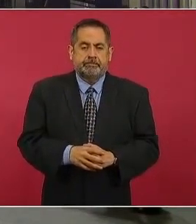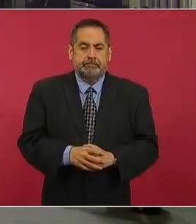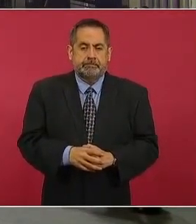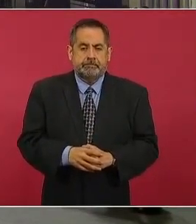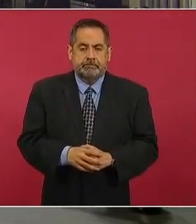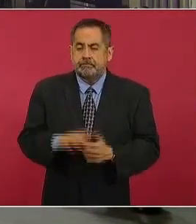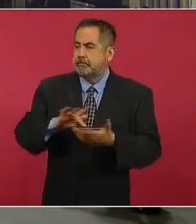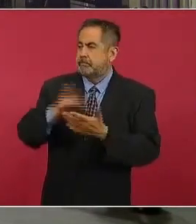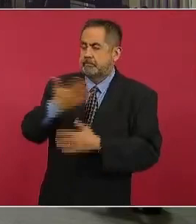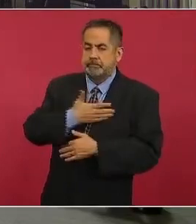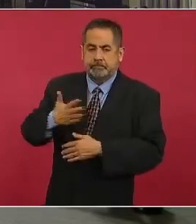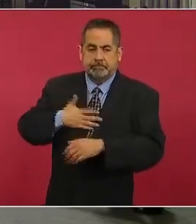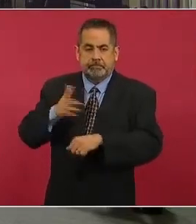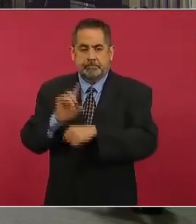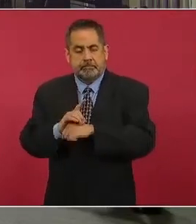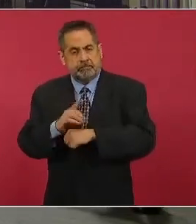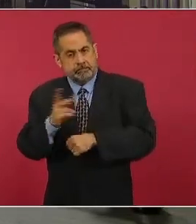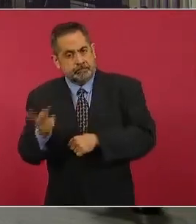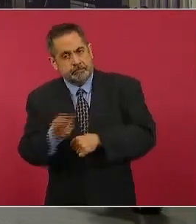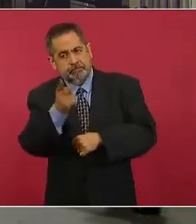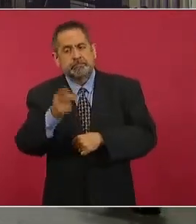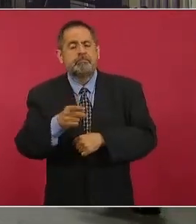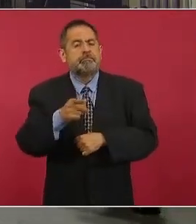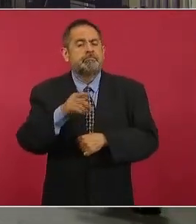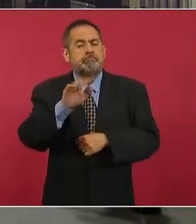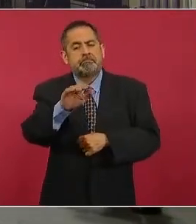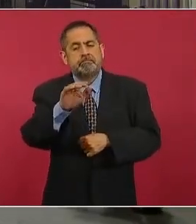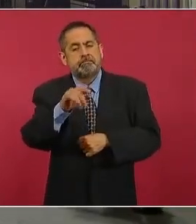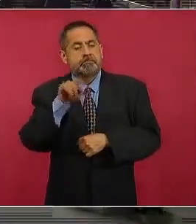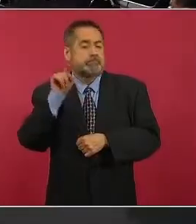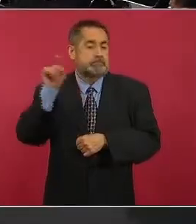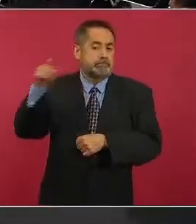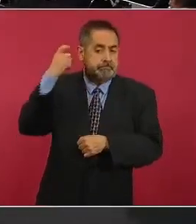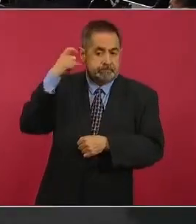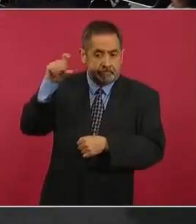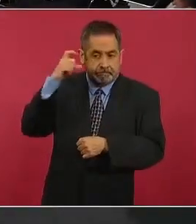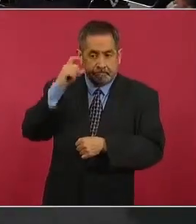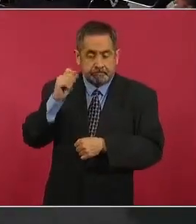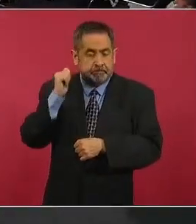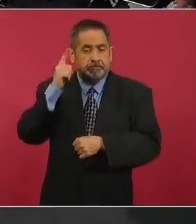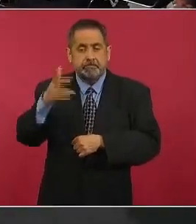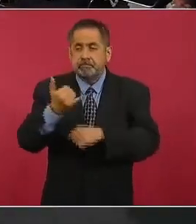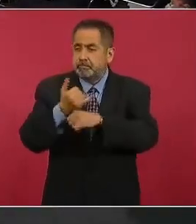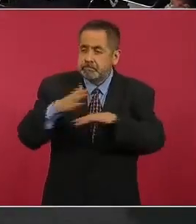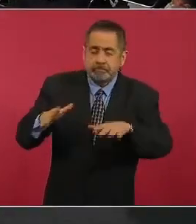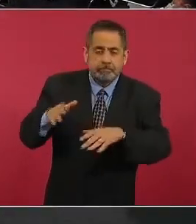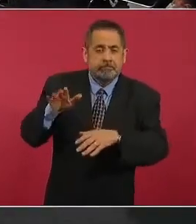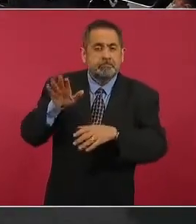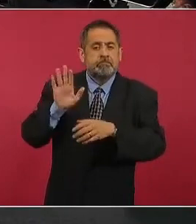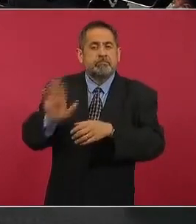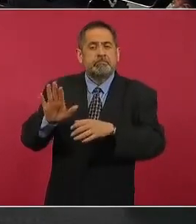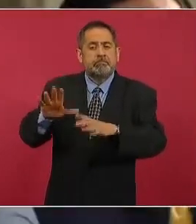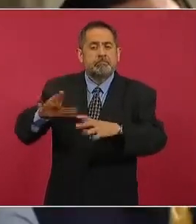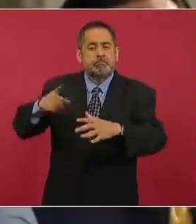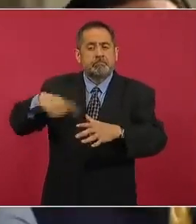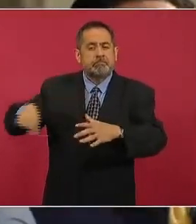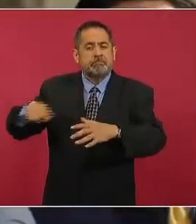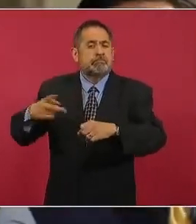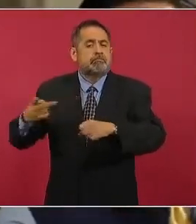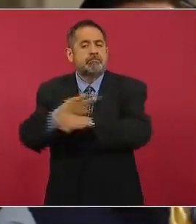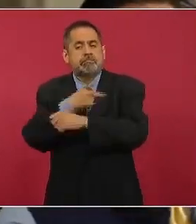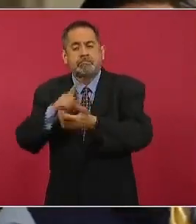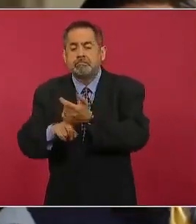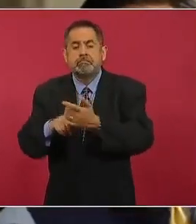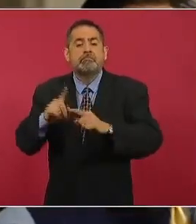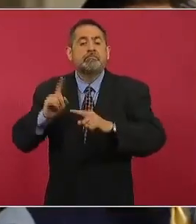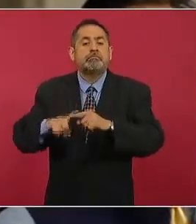gracias presidente buenos días preguntarles si en el caso de Querétaro se tiene algún informe de las autoridades locales de que haya